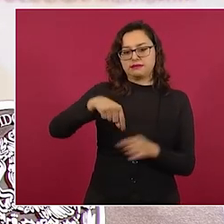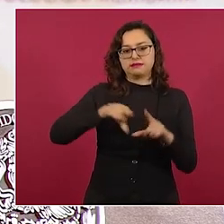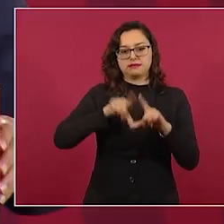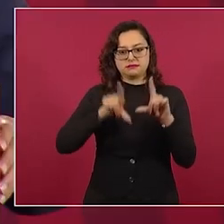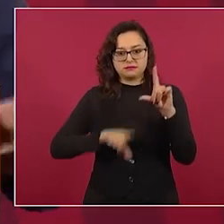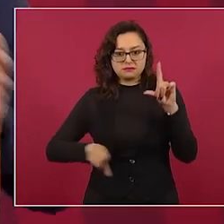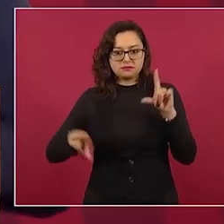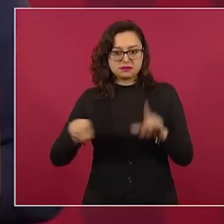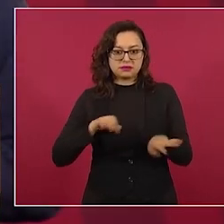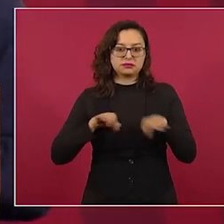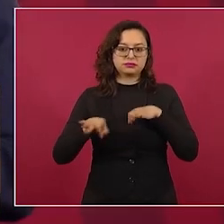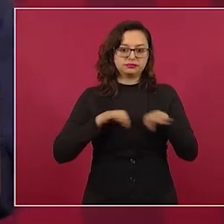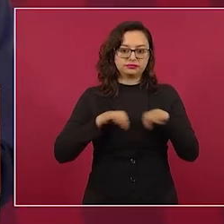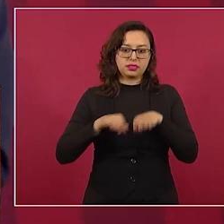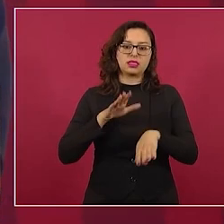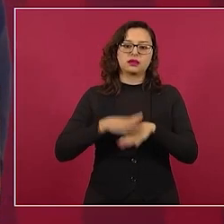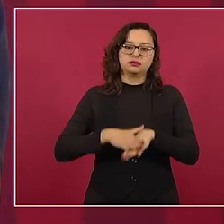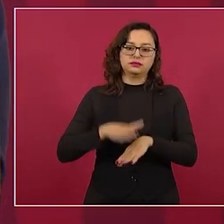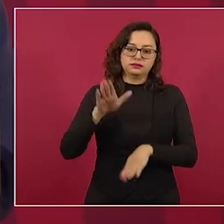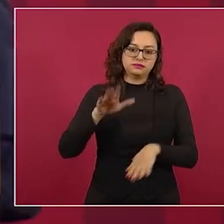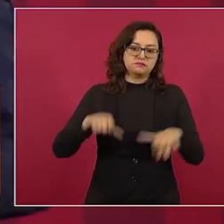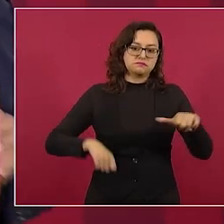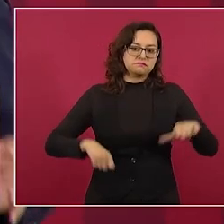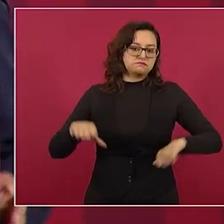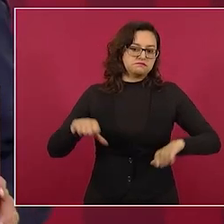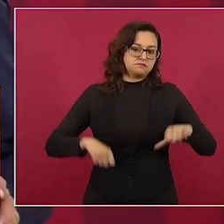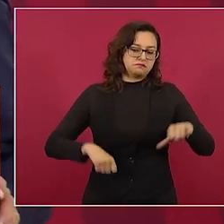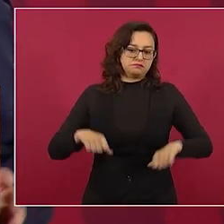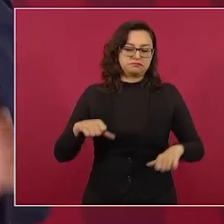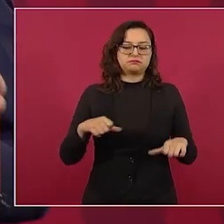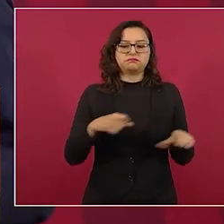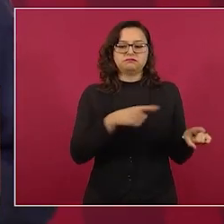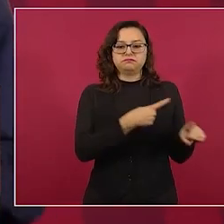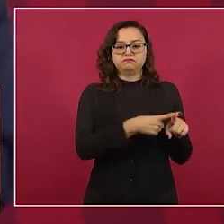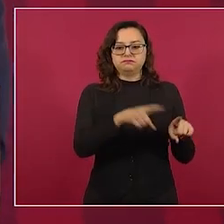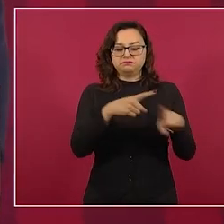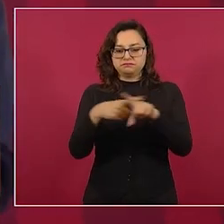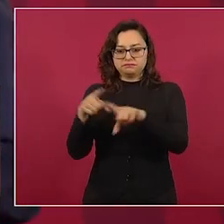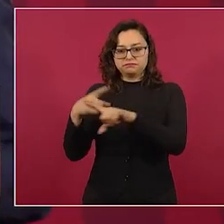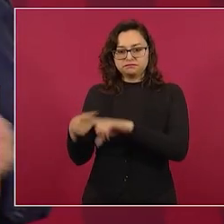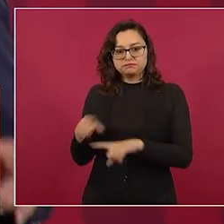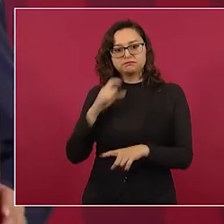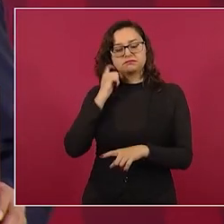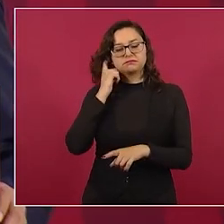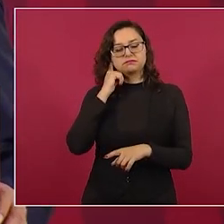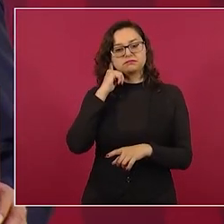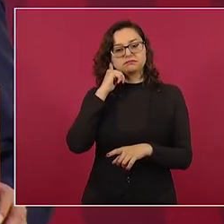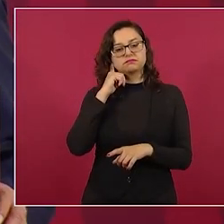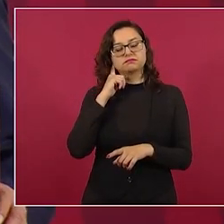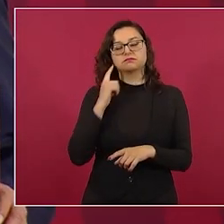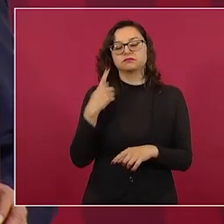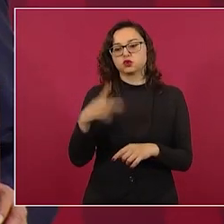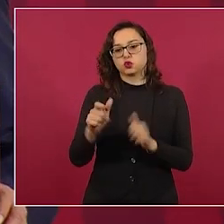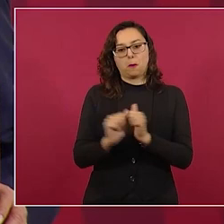en sus actividades básicas lo que tiene que ver con la panadería